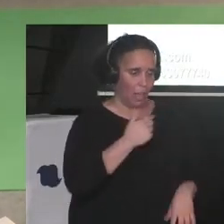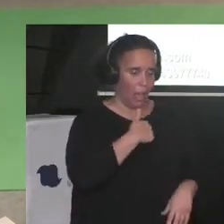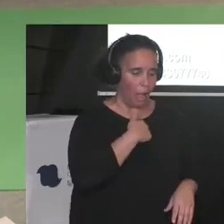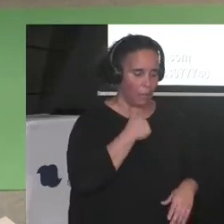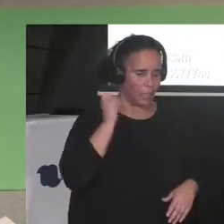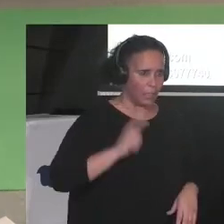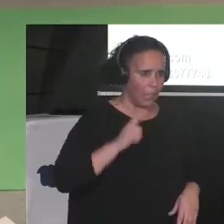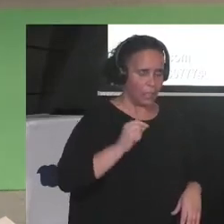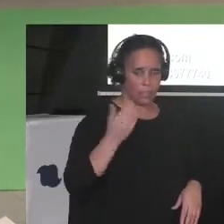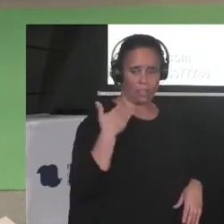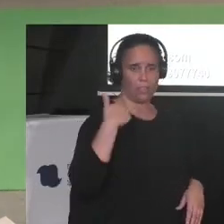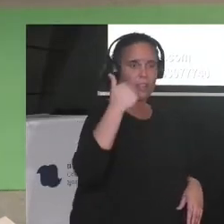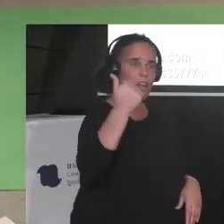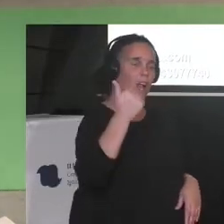buscarme como migrante sexy, por cierto.